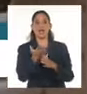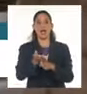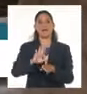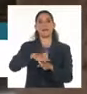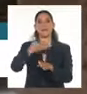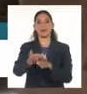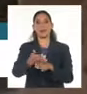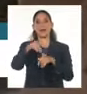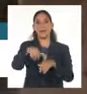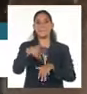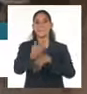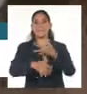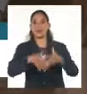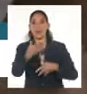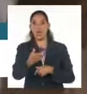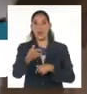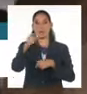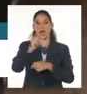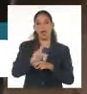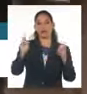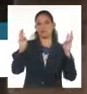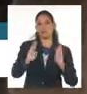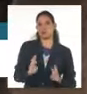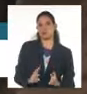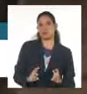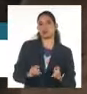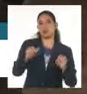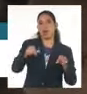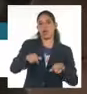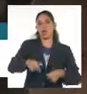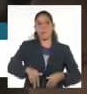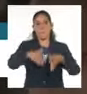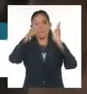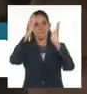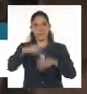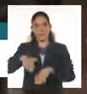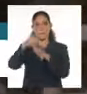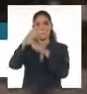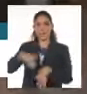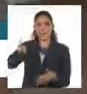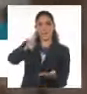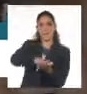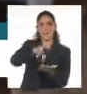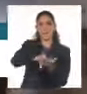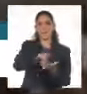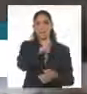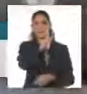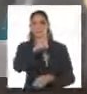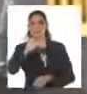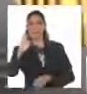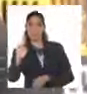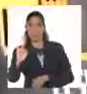electrónica ejecutada el martes y miércoles pasados que causó la muerte de 37 personas y la lesión de cerca de 3.000 martes miércoles personas y